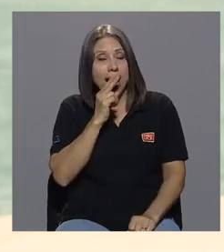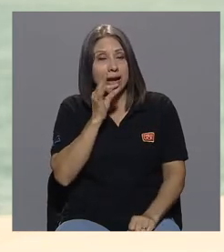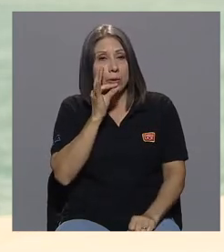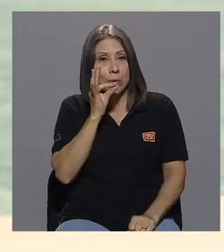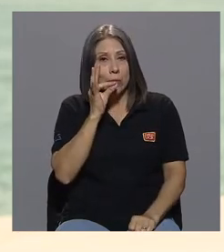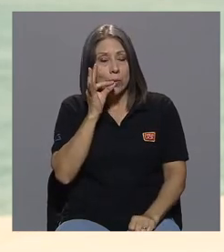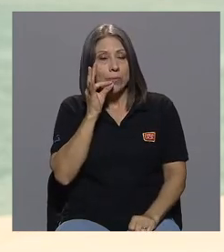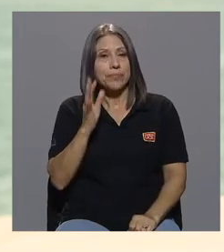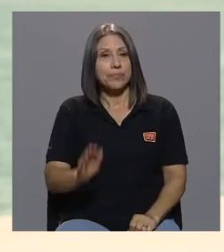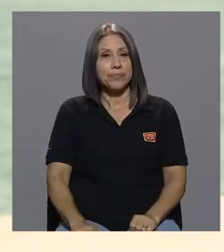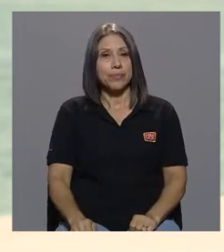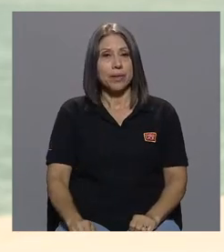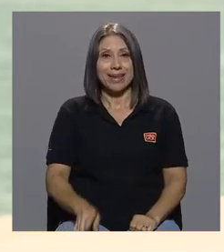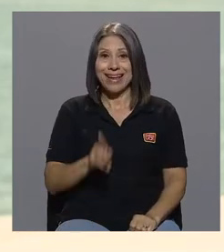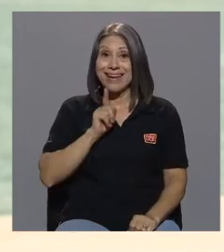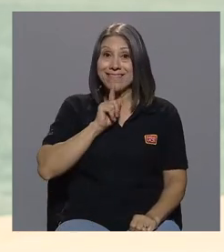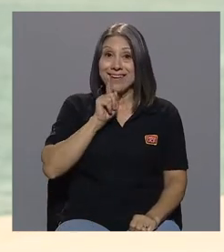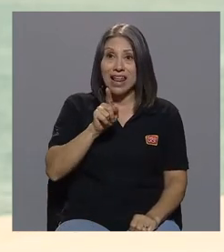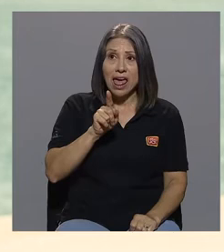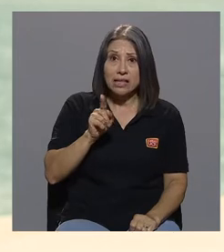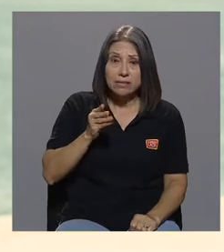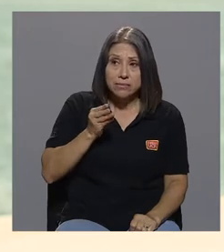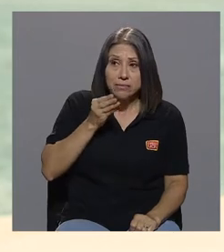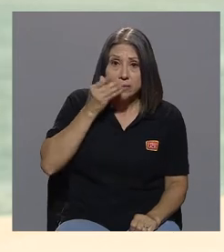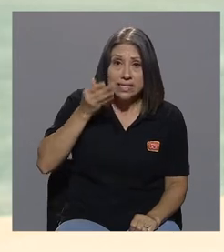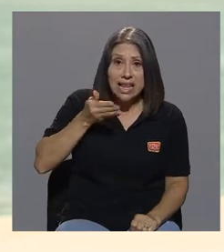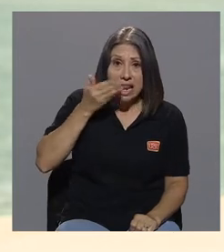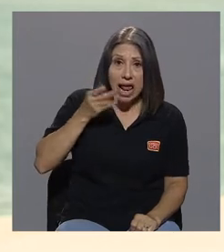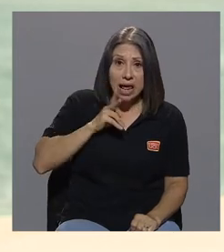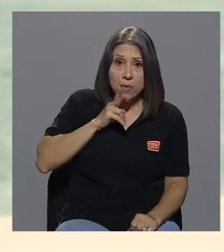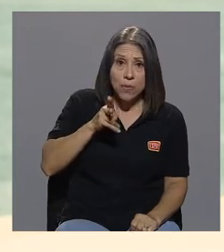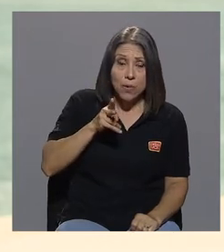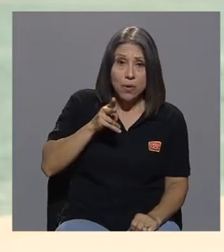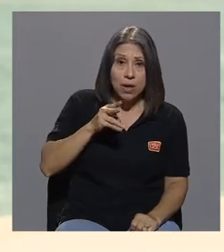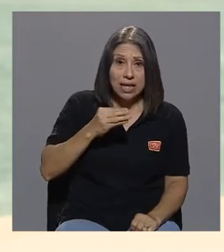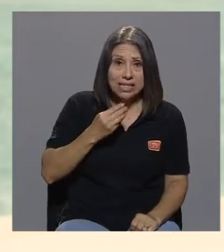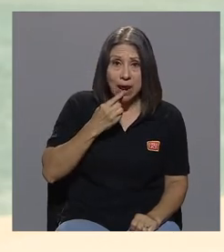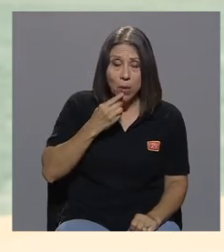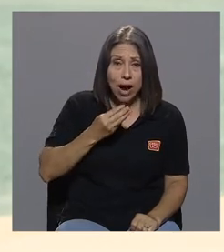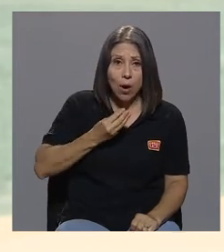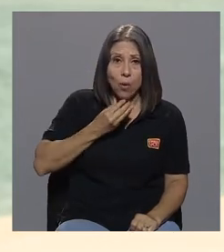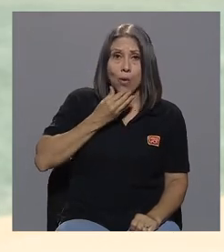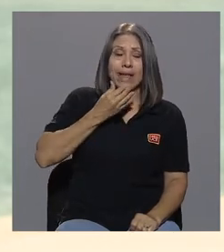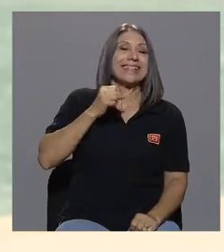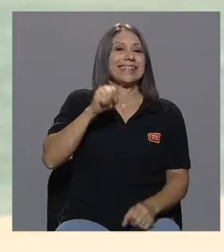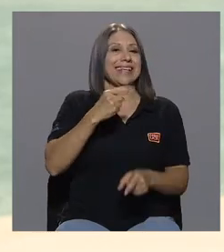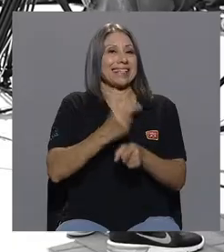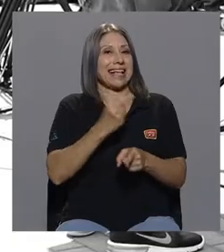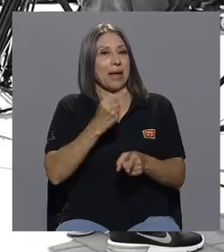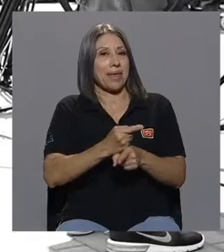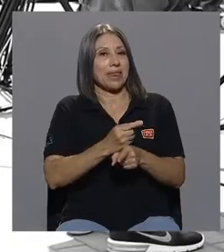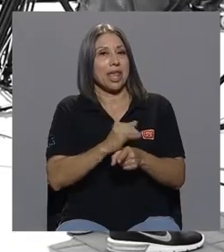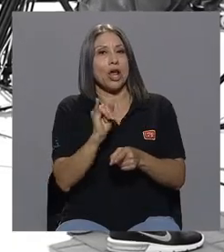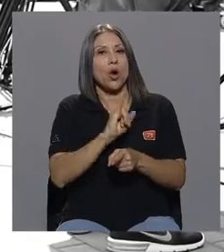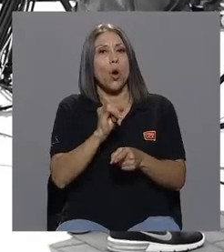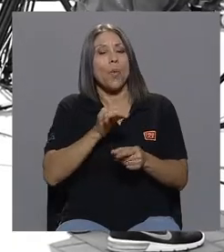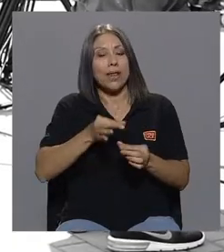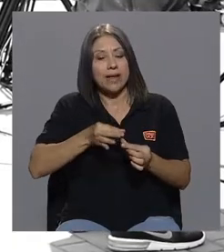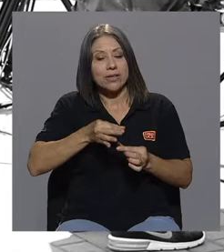En realidad se inhala, ¿no? En realidad... Desde la boca. exactamente. Es como a través de una pipa, ahí se fuma.